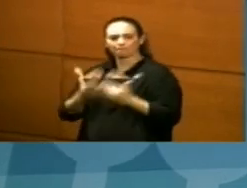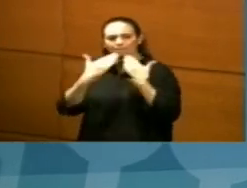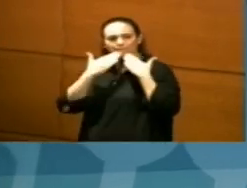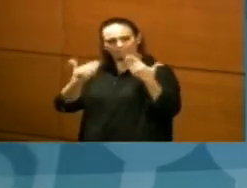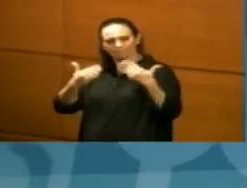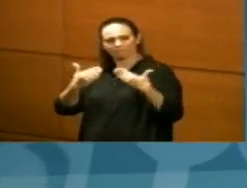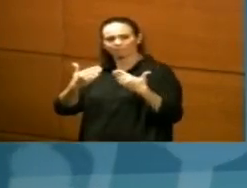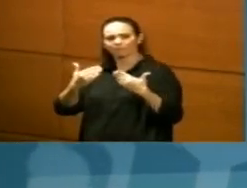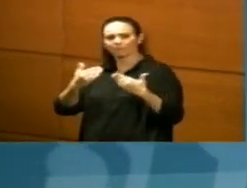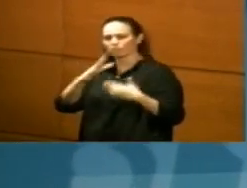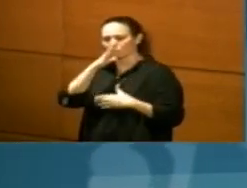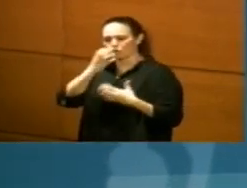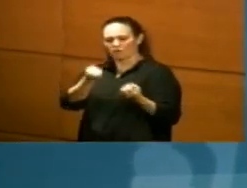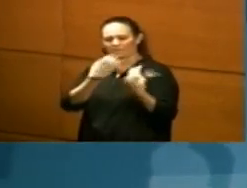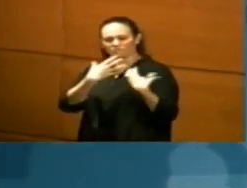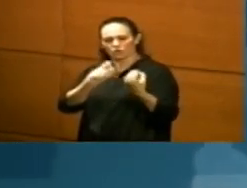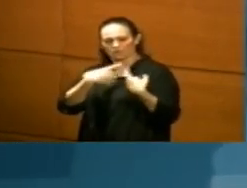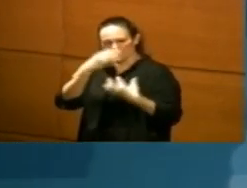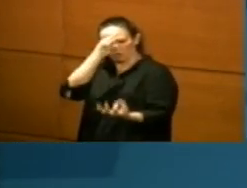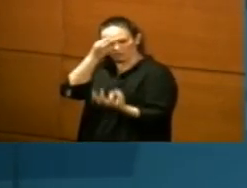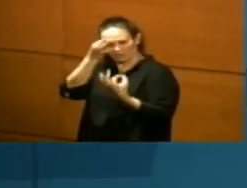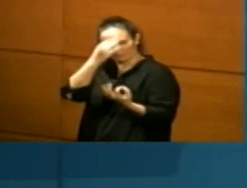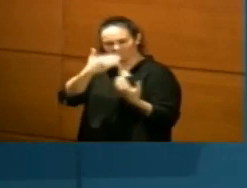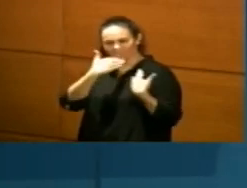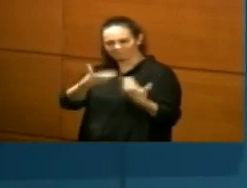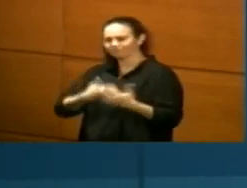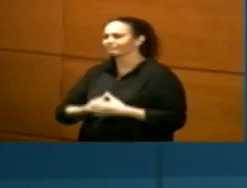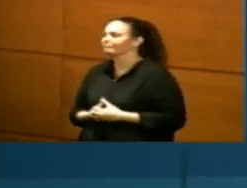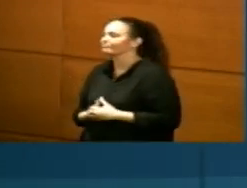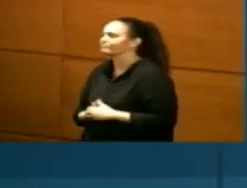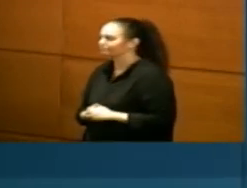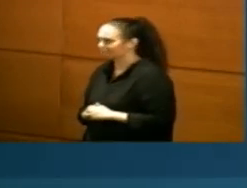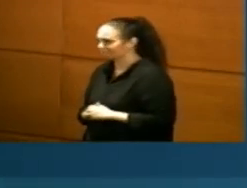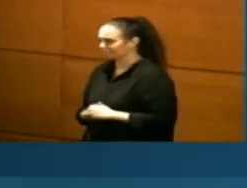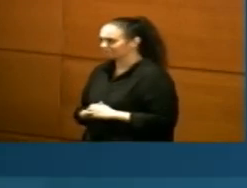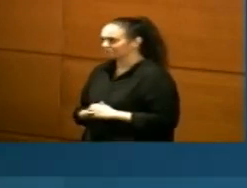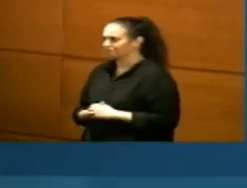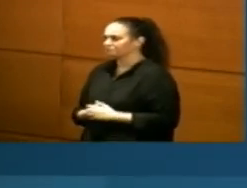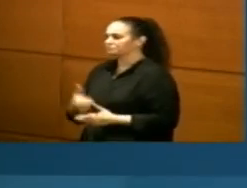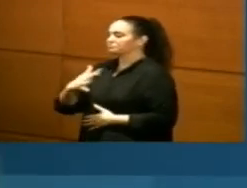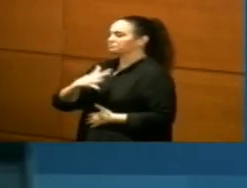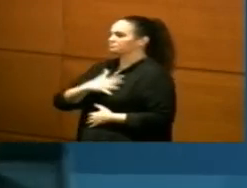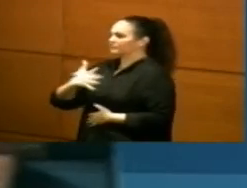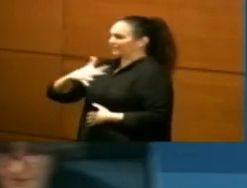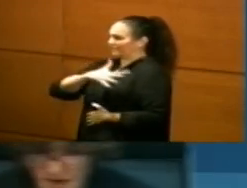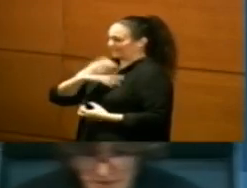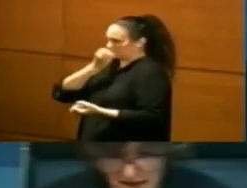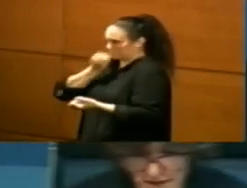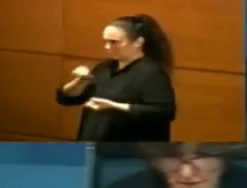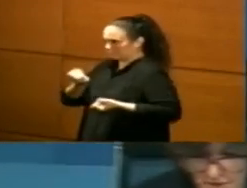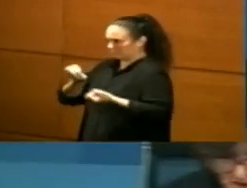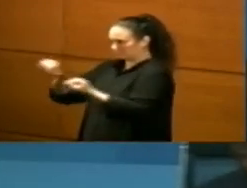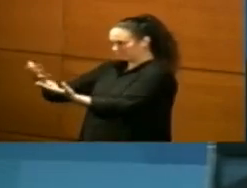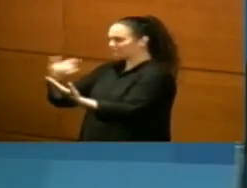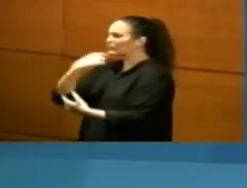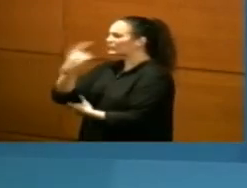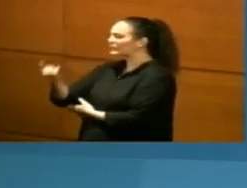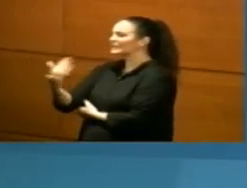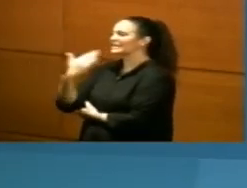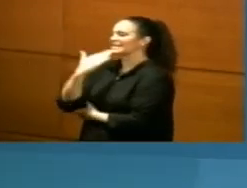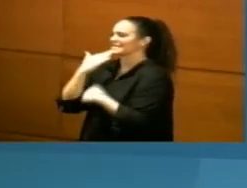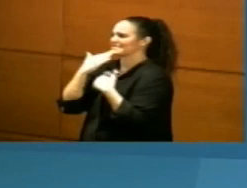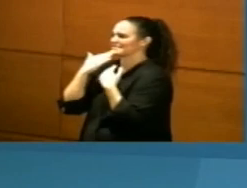Es que ricasco por la información detallada que has dado. Por mi parte, deseo trasladar mi agradecimiento